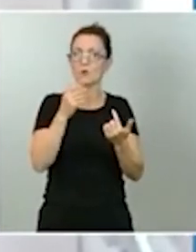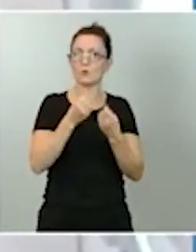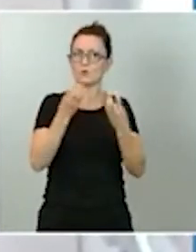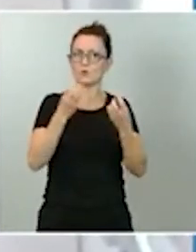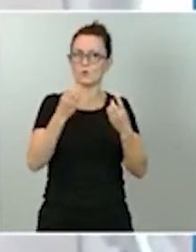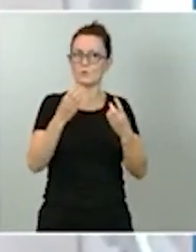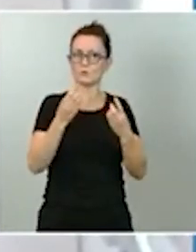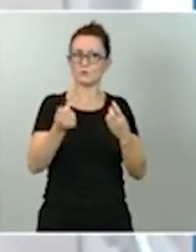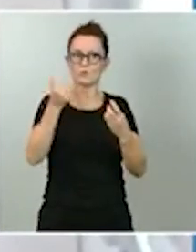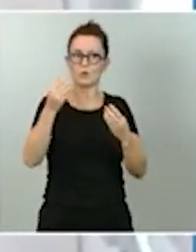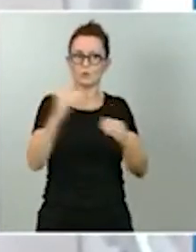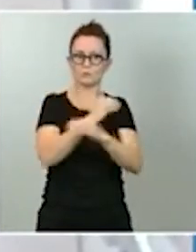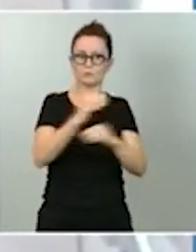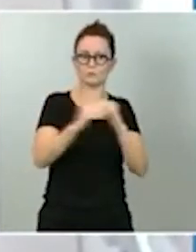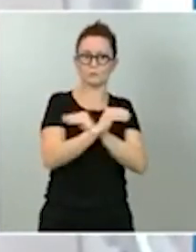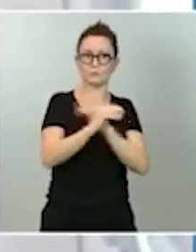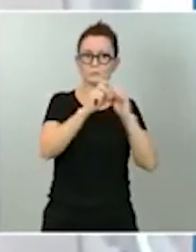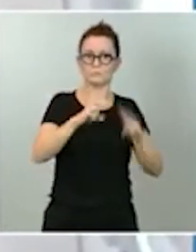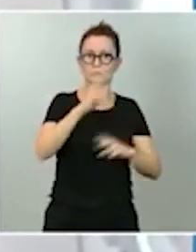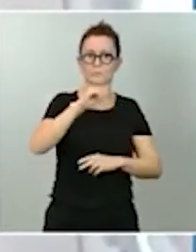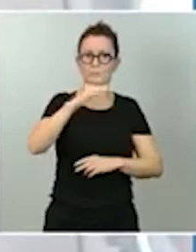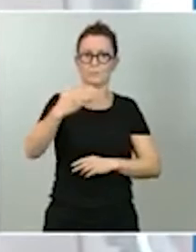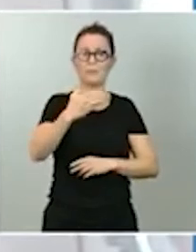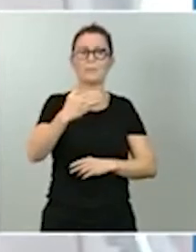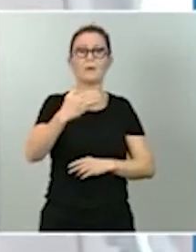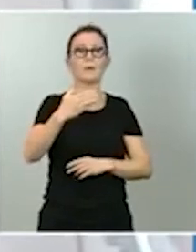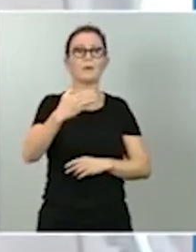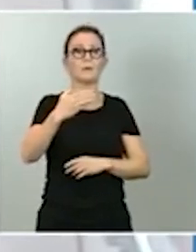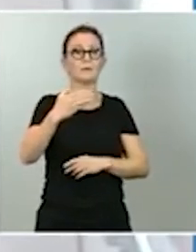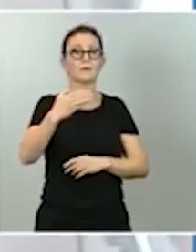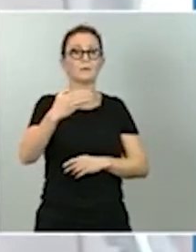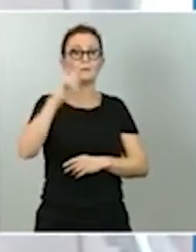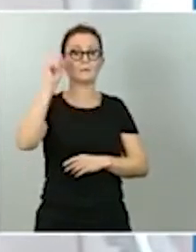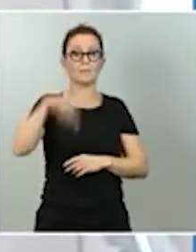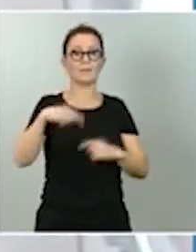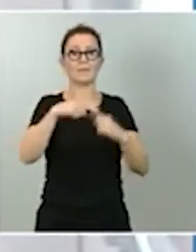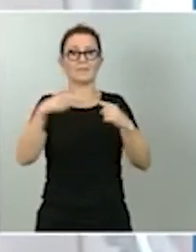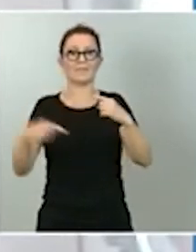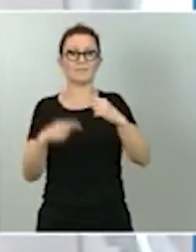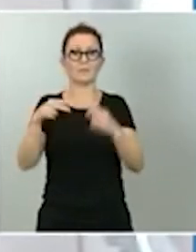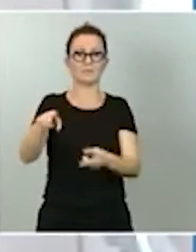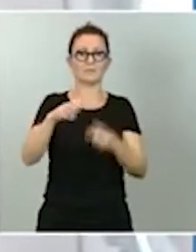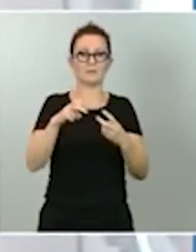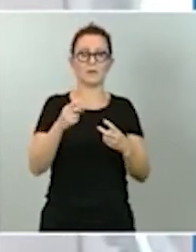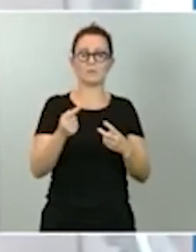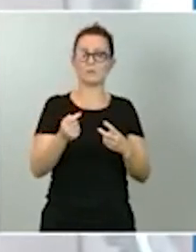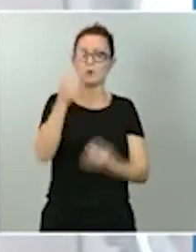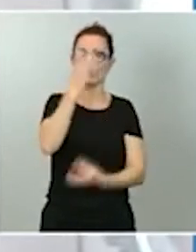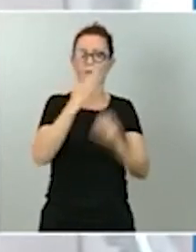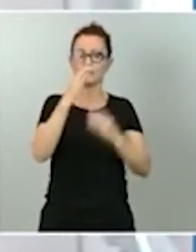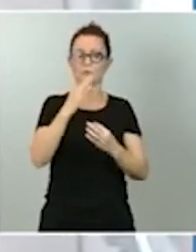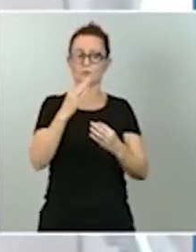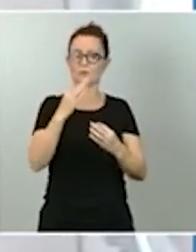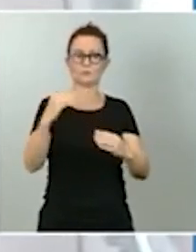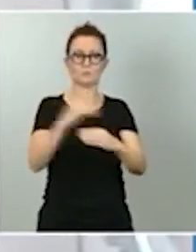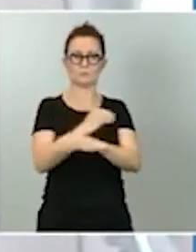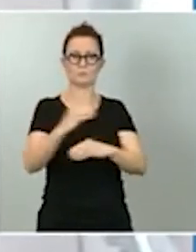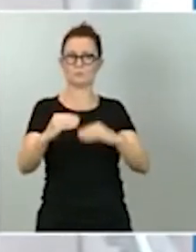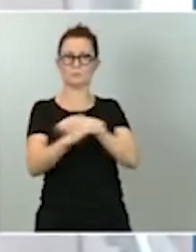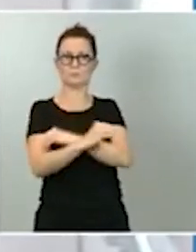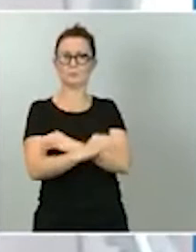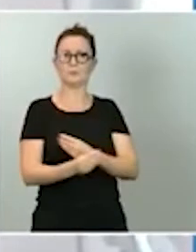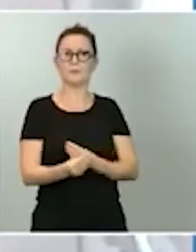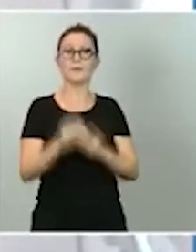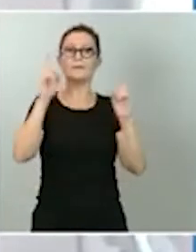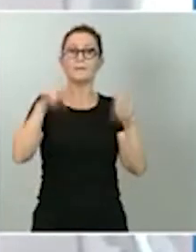empeoramiento del PIB, con el aumento del déficit fiscal y, bueno, nos anuncian ustedes que van a reducir la emisión de deuda